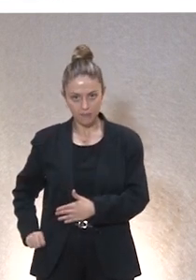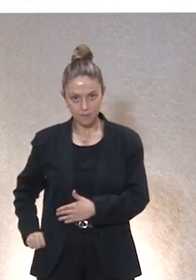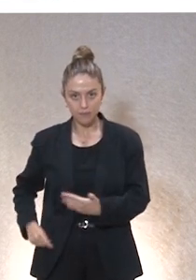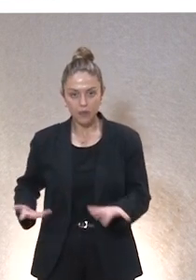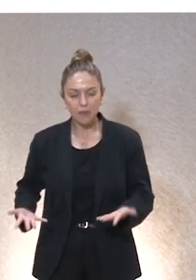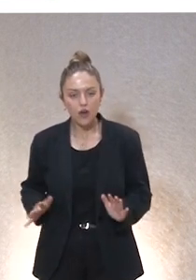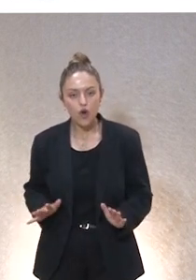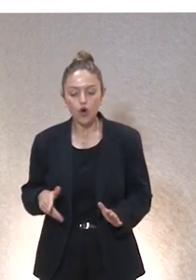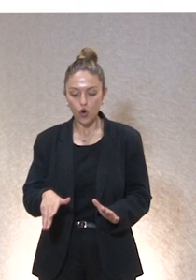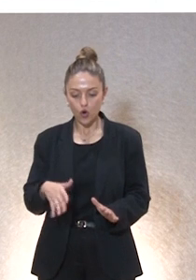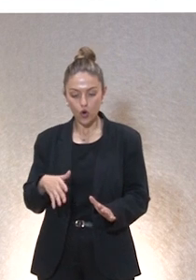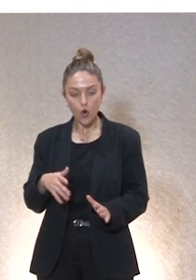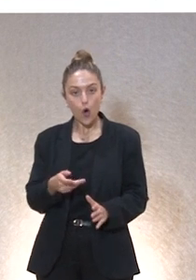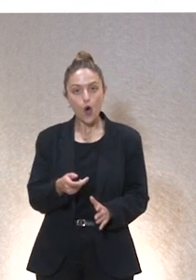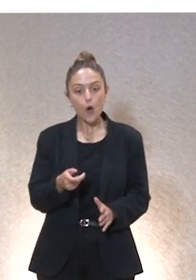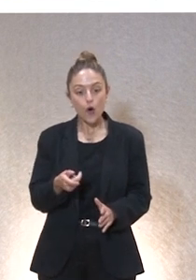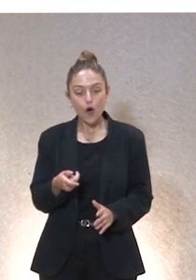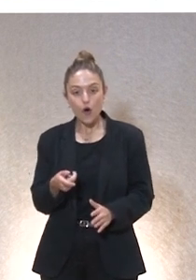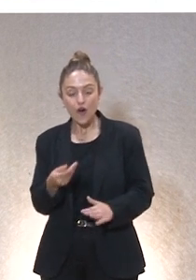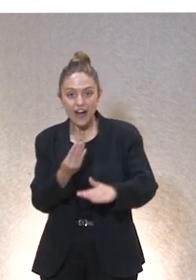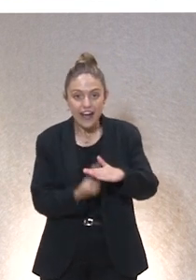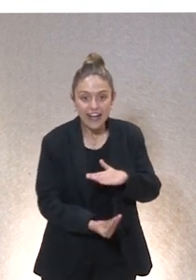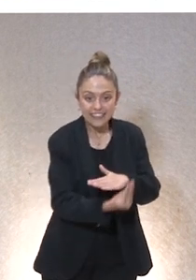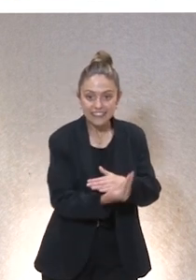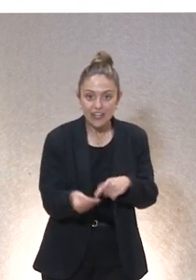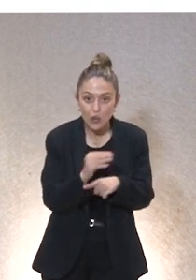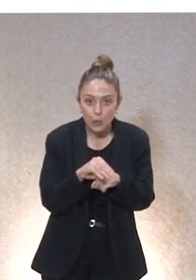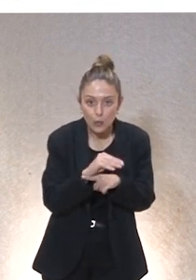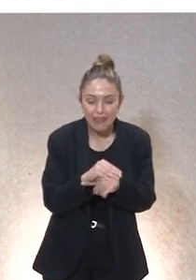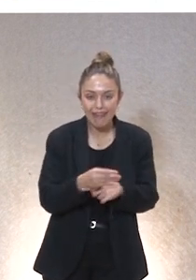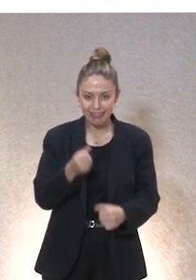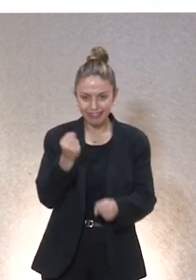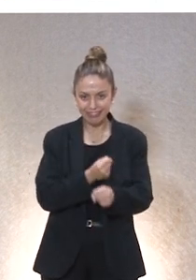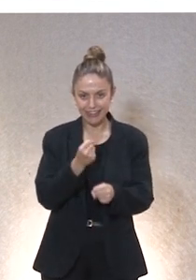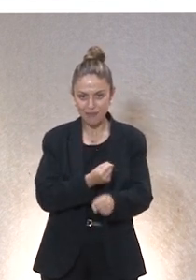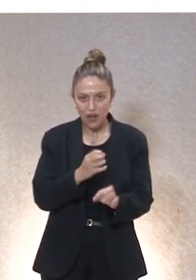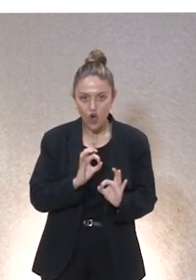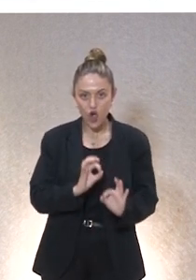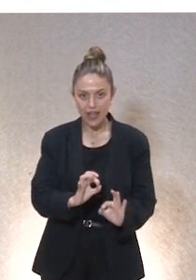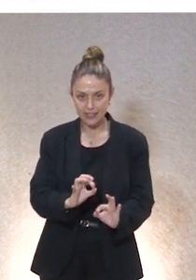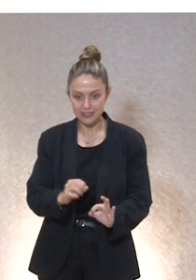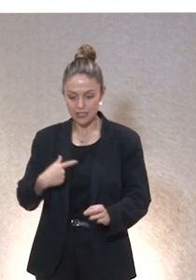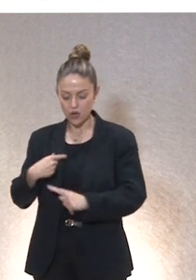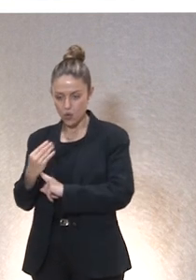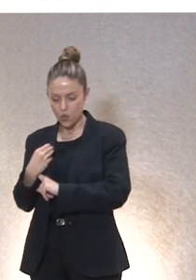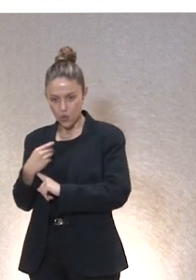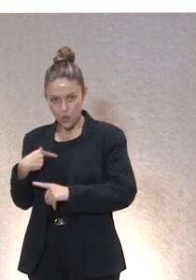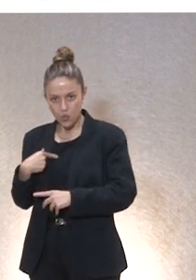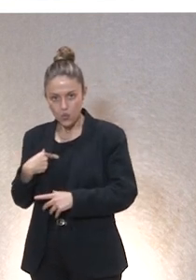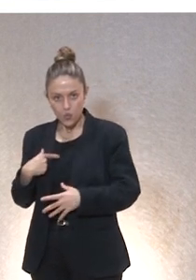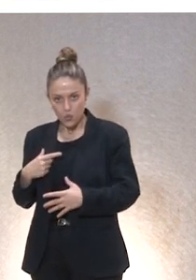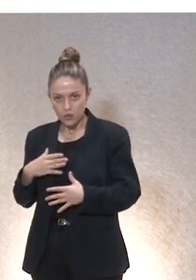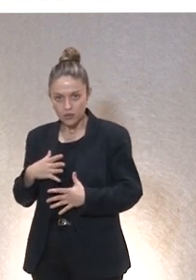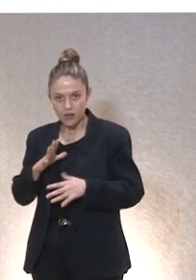pocos podrán poner en duda que gestar y dar a luz a un niño es trabajoso, que cuidarse es una ocupación absorbente y que los niños